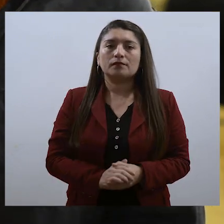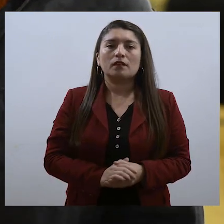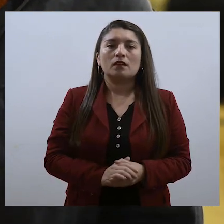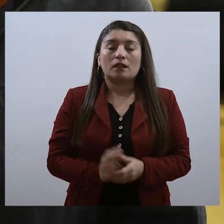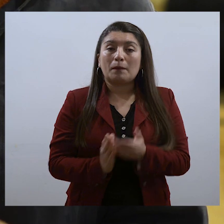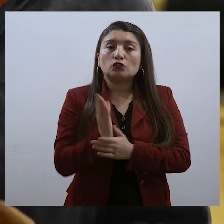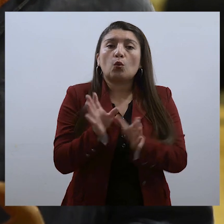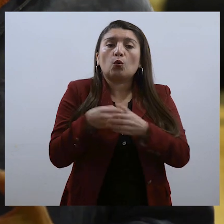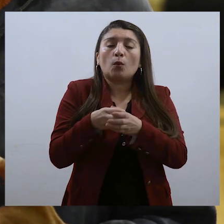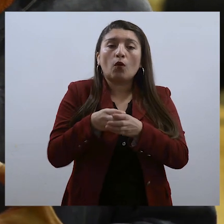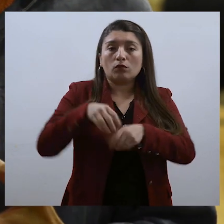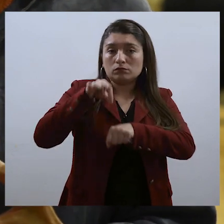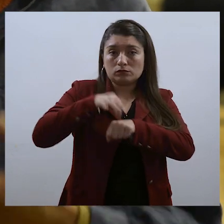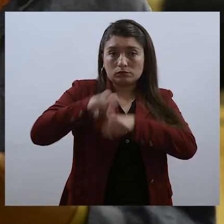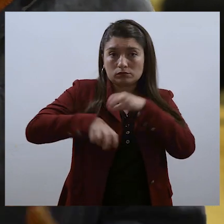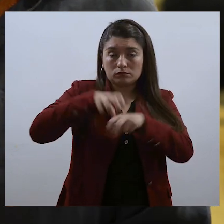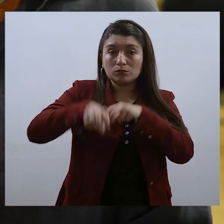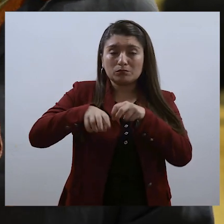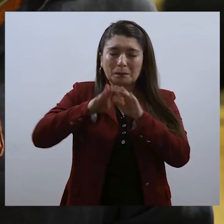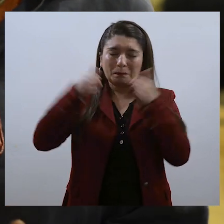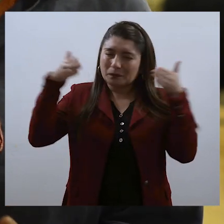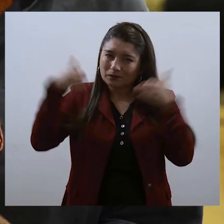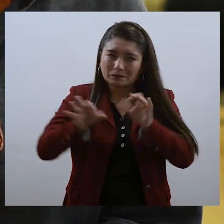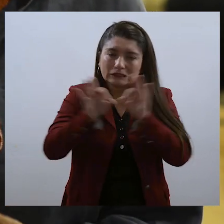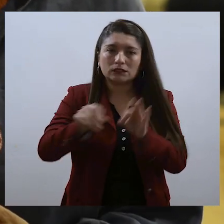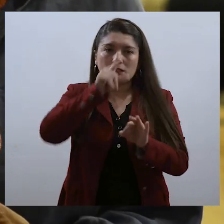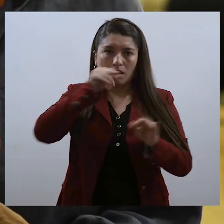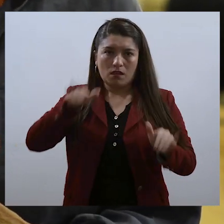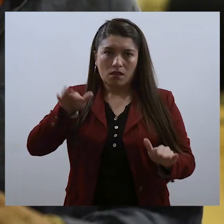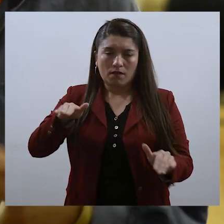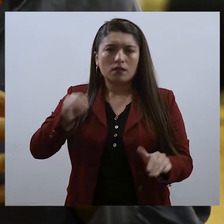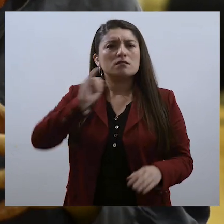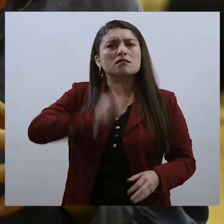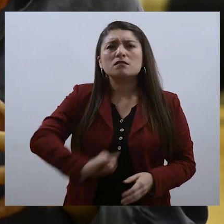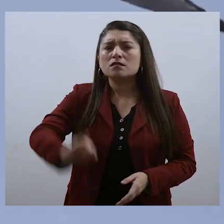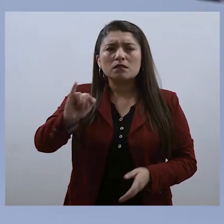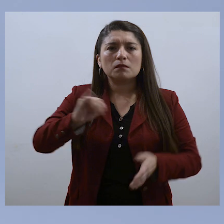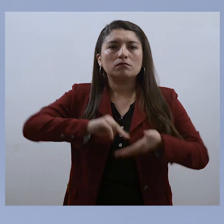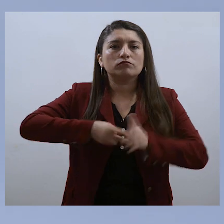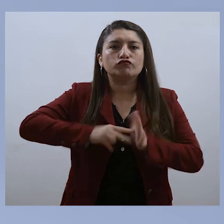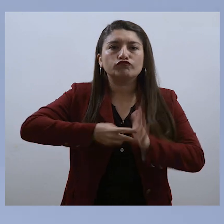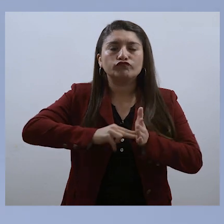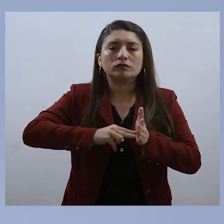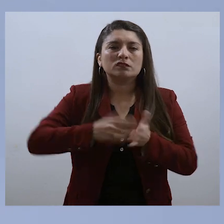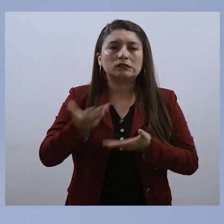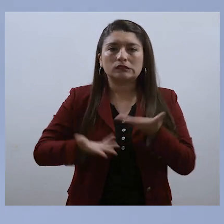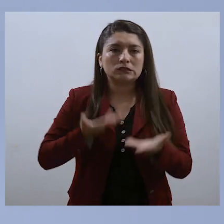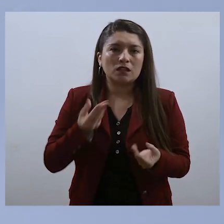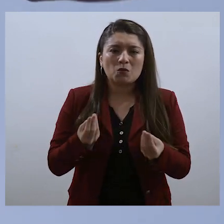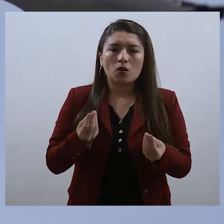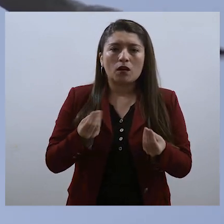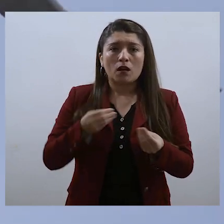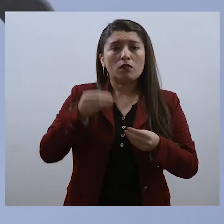de un grupo de veterinarios ornitólogos que siempre tenían el problema